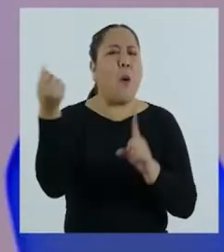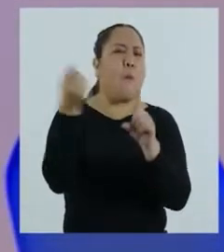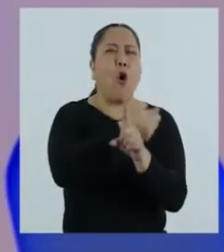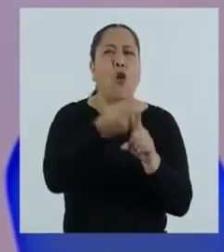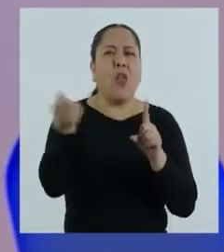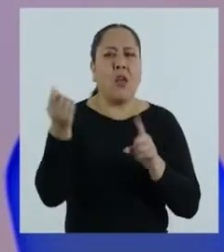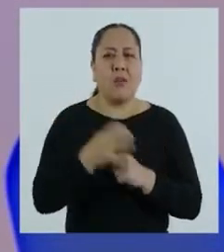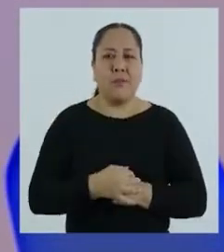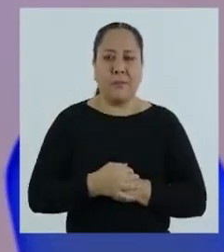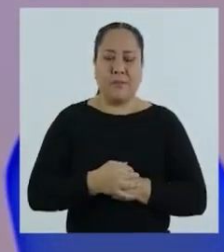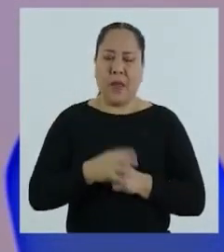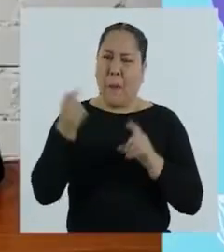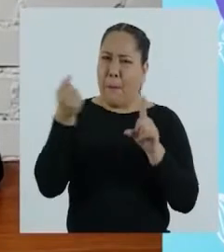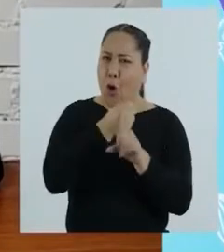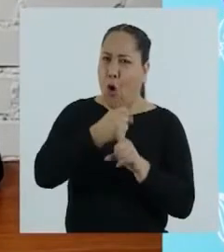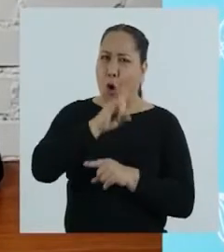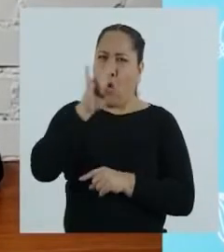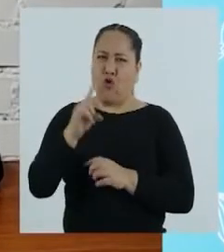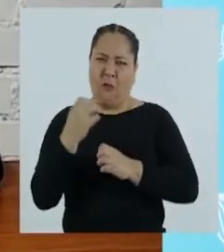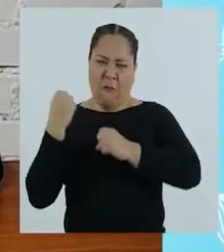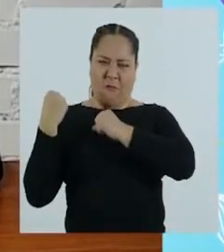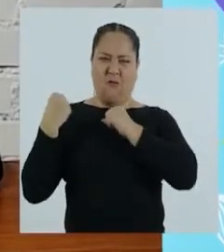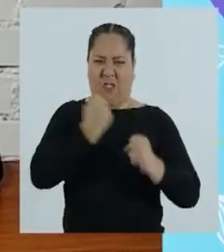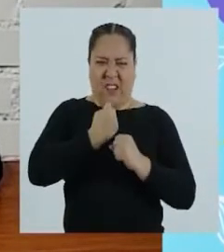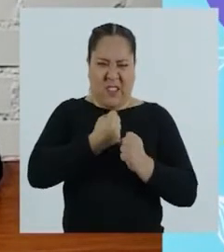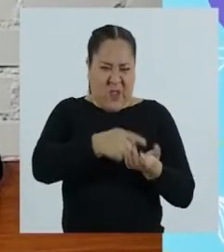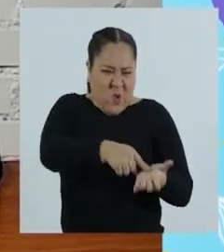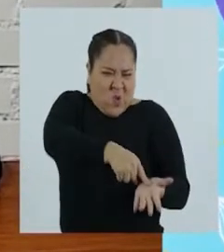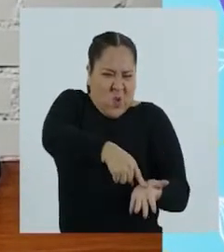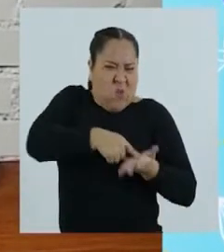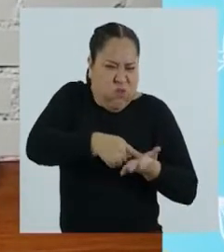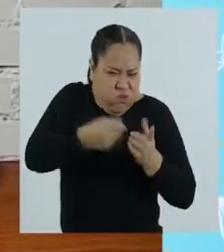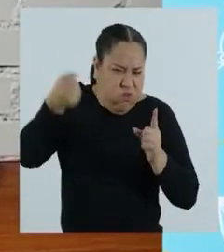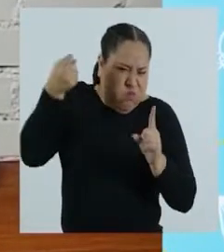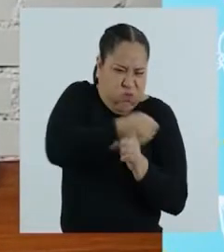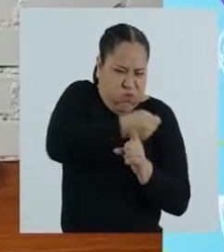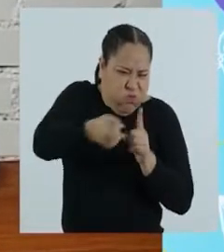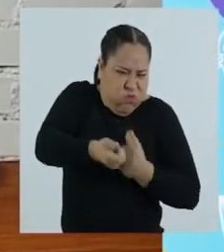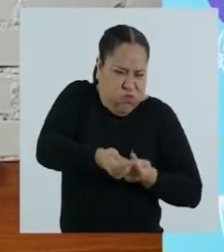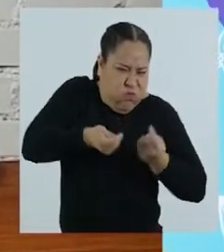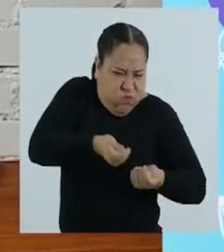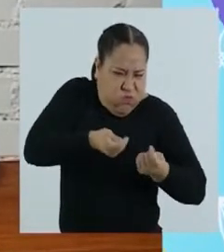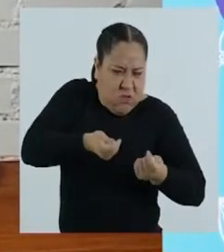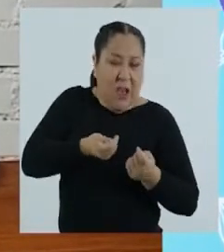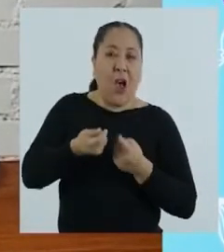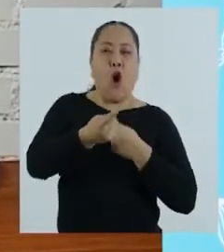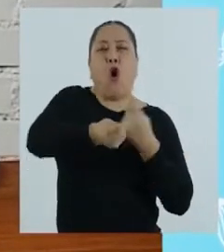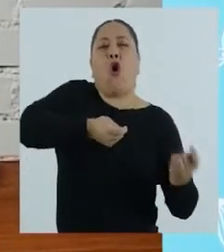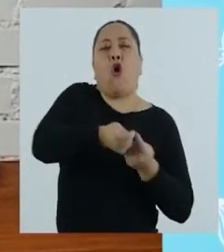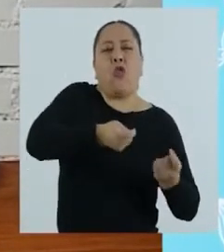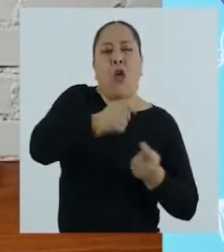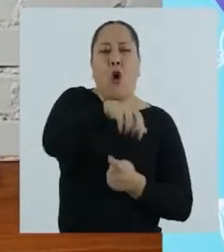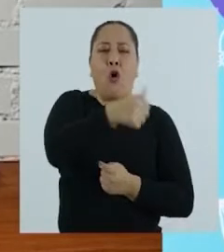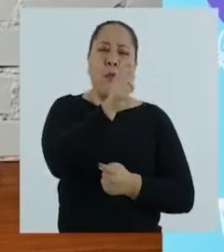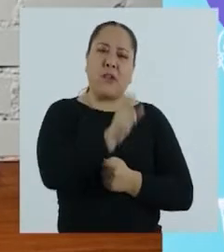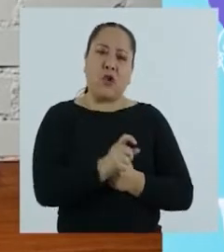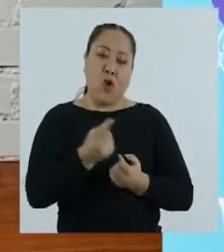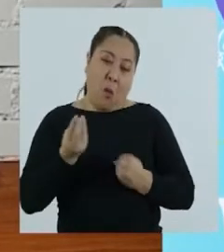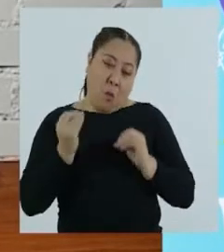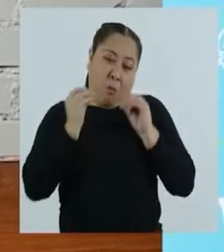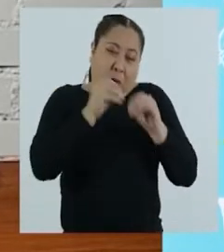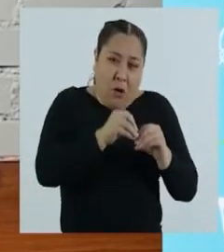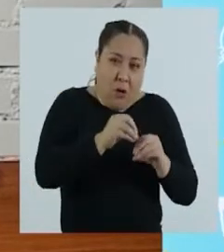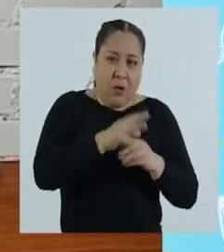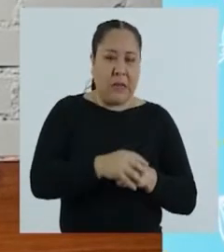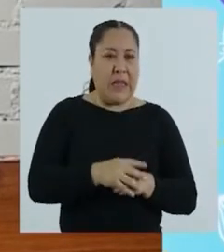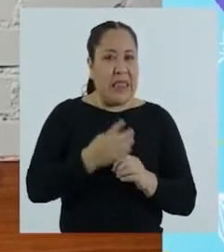entienden por violencia? La violencia es el uso de la fuerza para conseguir un fin, especialmente para dominar a alguien o